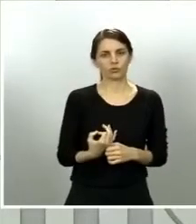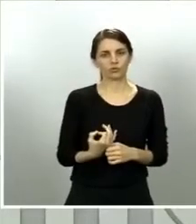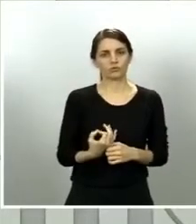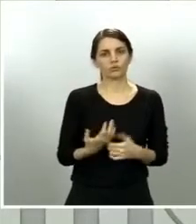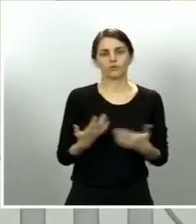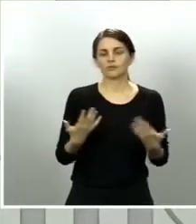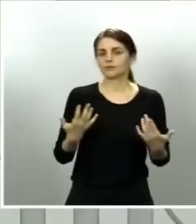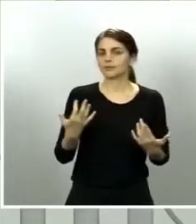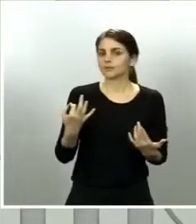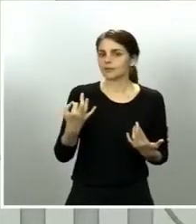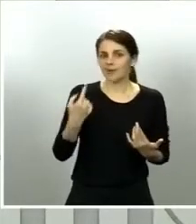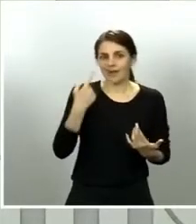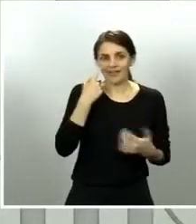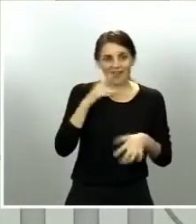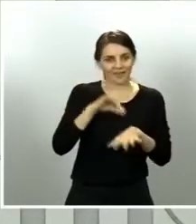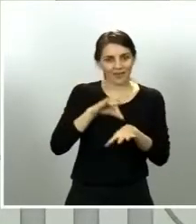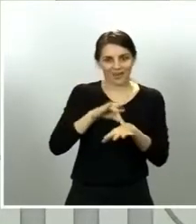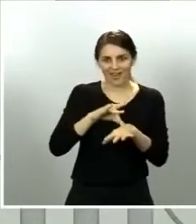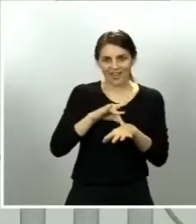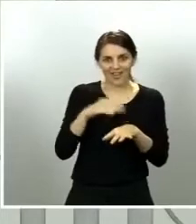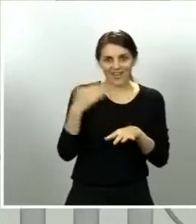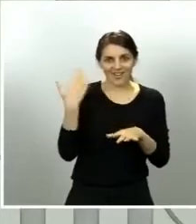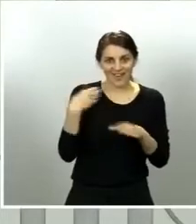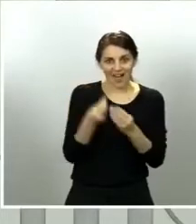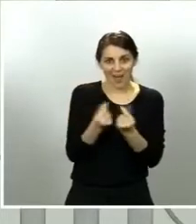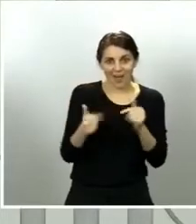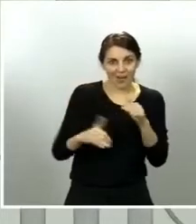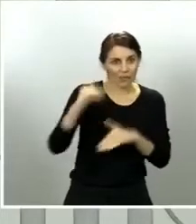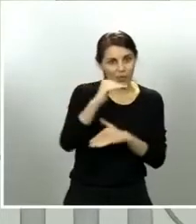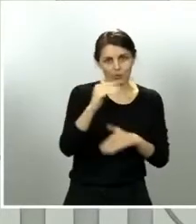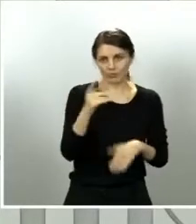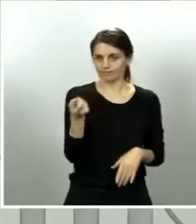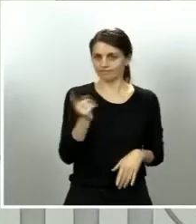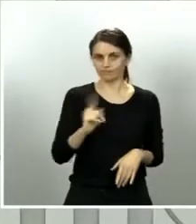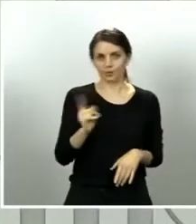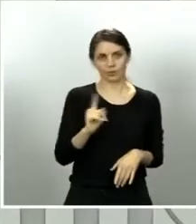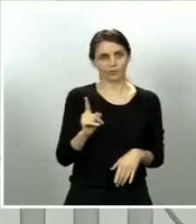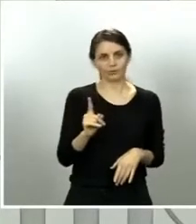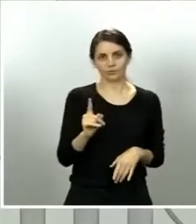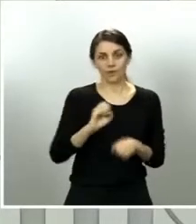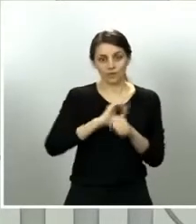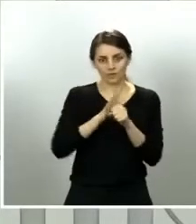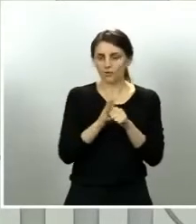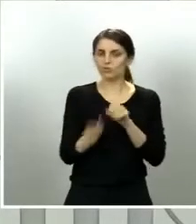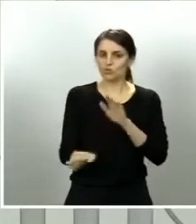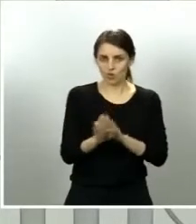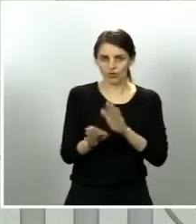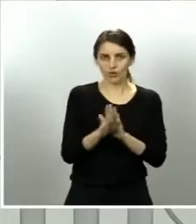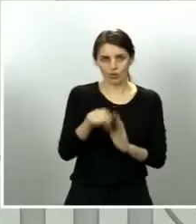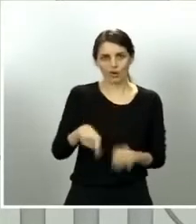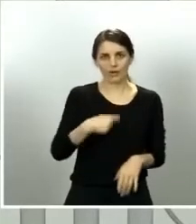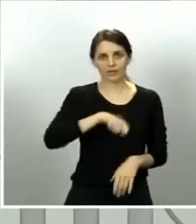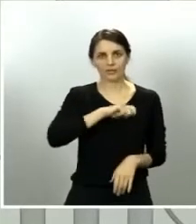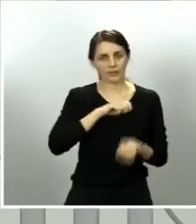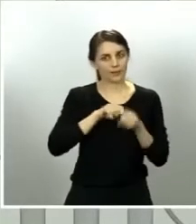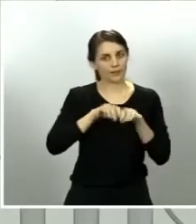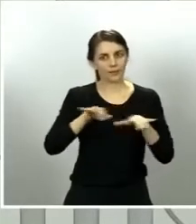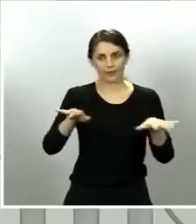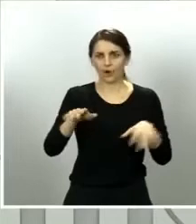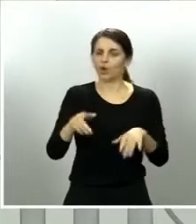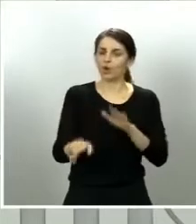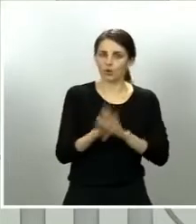no hemos superado la enfermedad en nuestro país. El virus sigue entre nosotros. El Gobierno